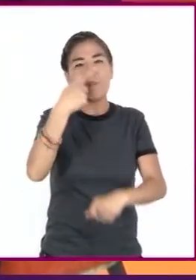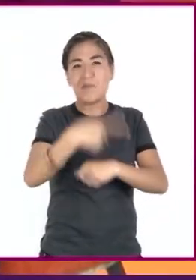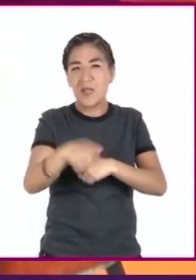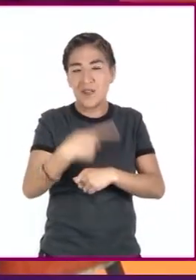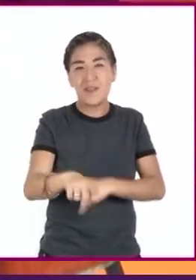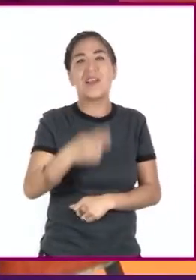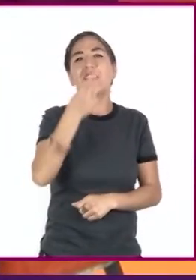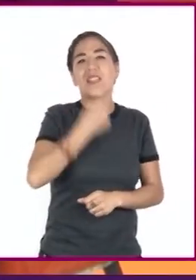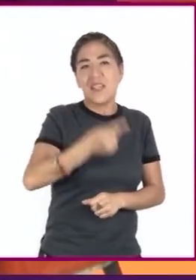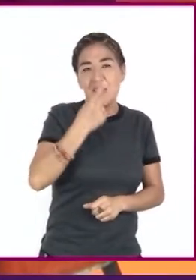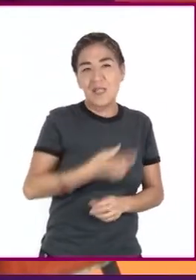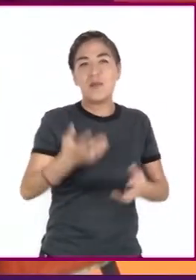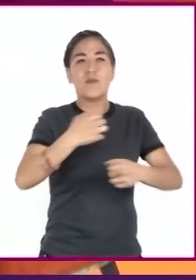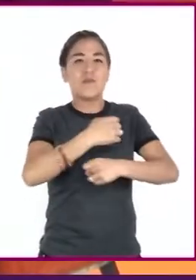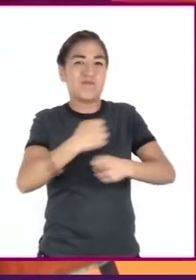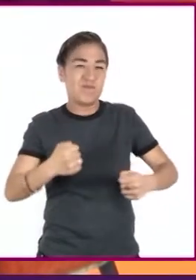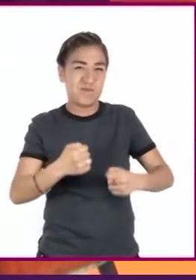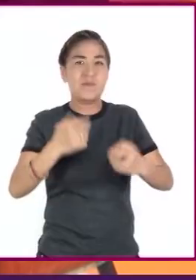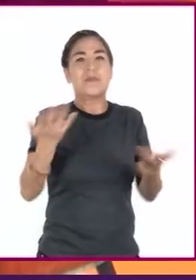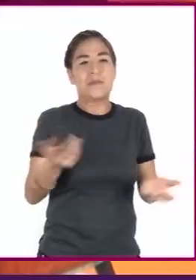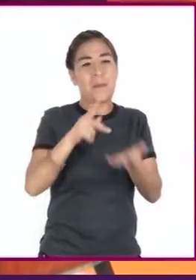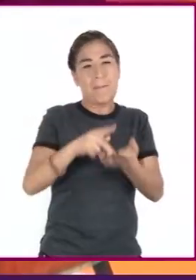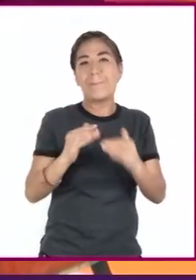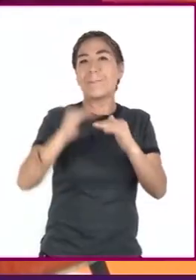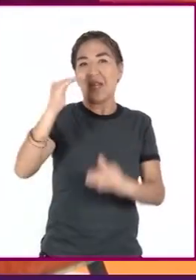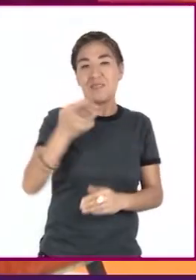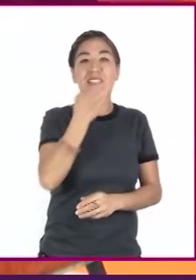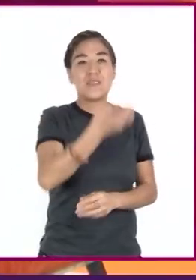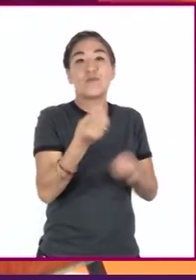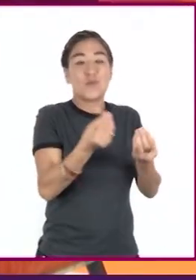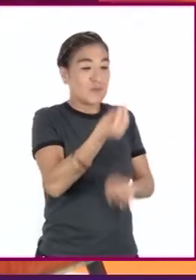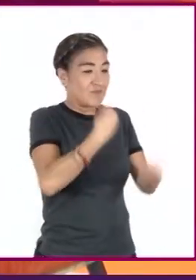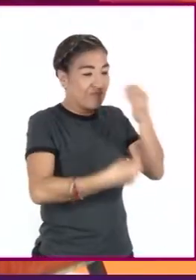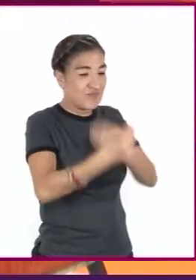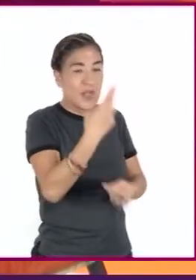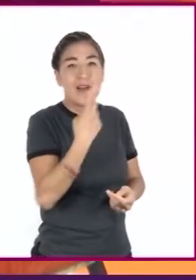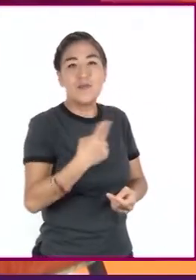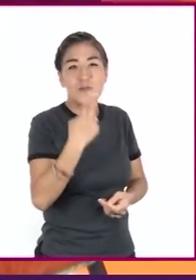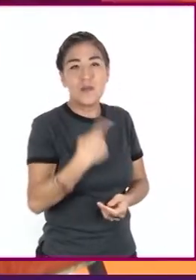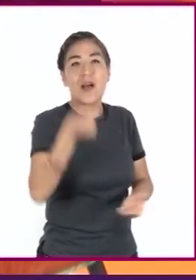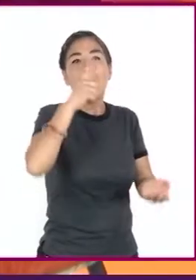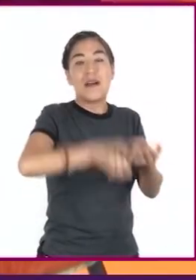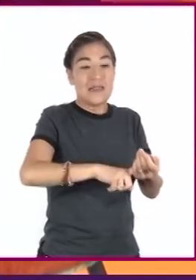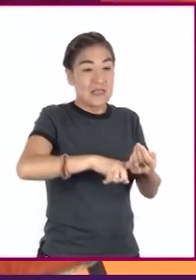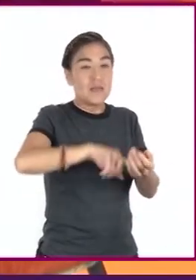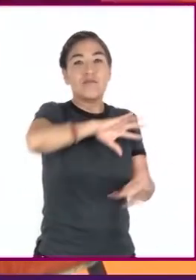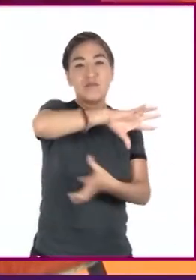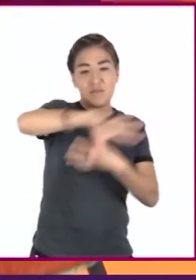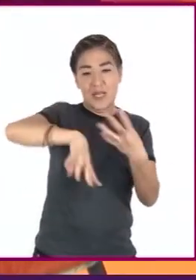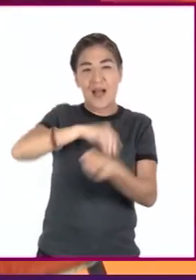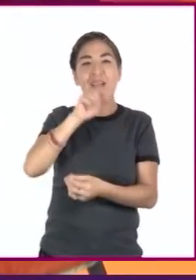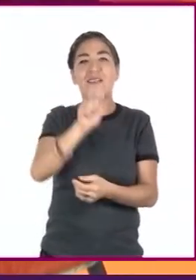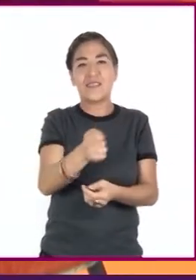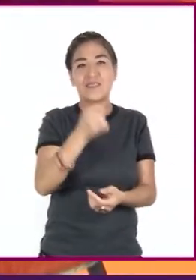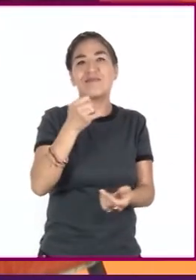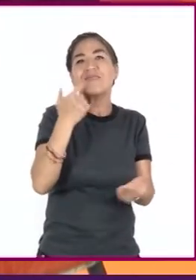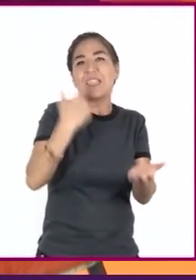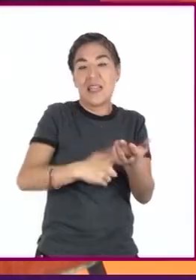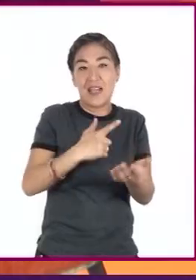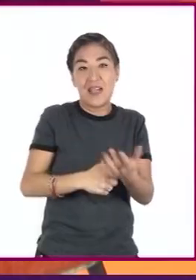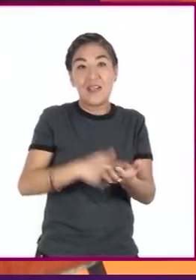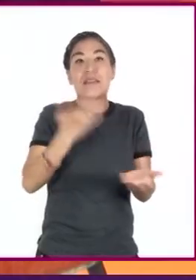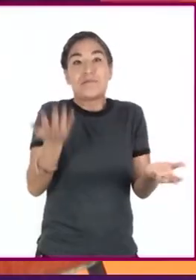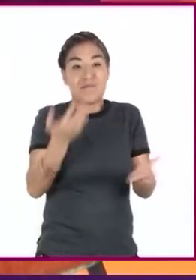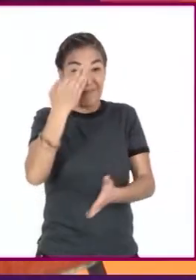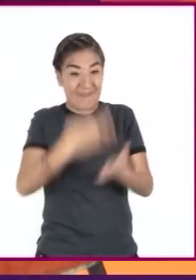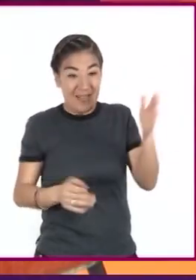la diabetes o la obesidad. Por su alto consumo de azúcares que se almacenan en forma de grasa y que, aunado a la falta